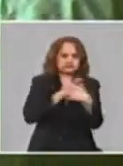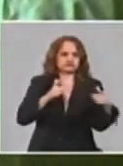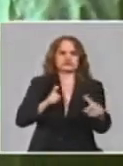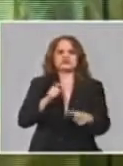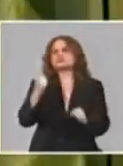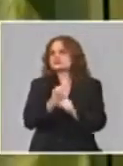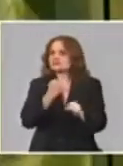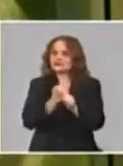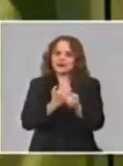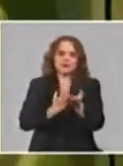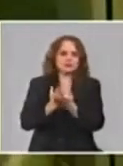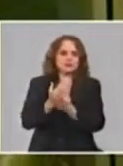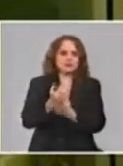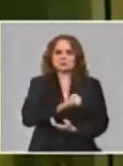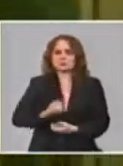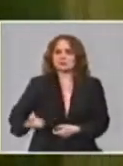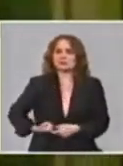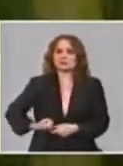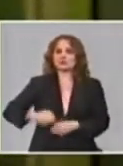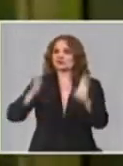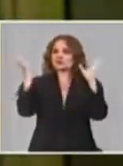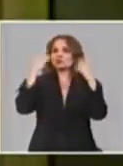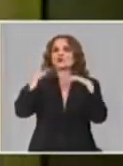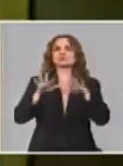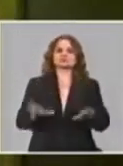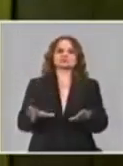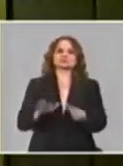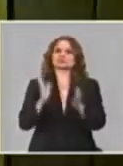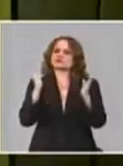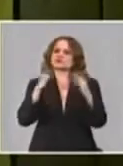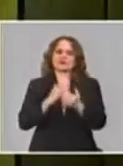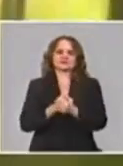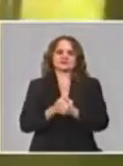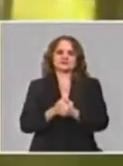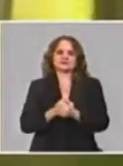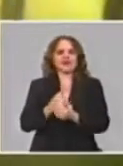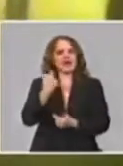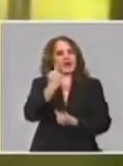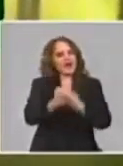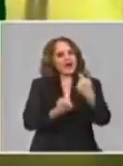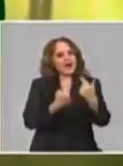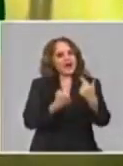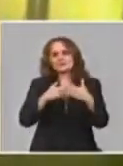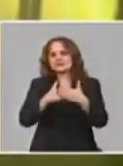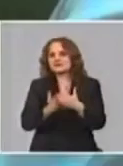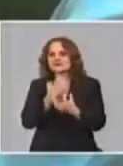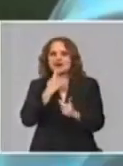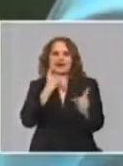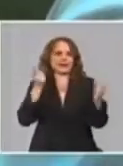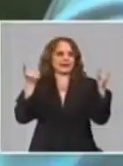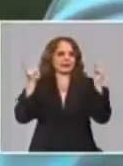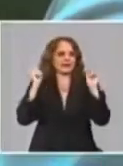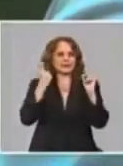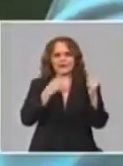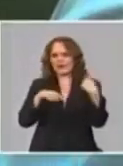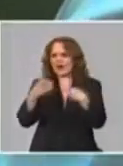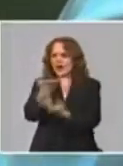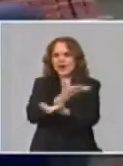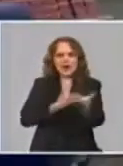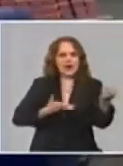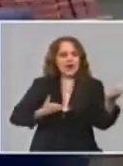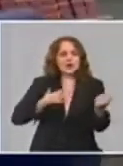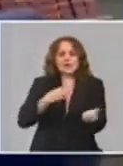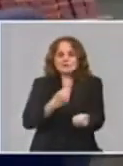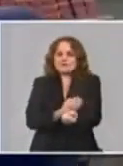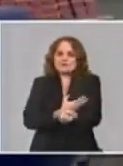Y bueno, creo que era necesario decirlo, porque de verdad que uno se emociona cada vez que se reúne, que es a diario, con tantas personas valiosas,